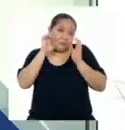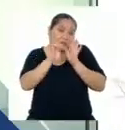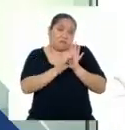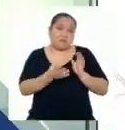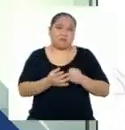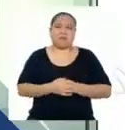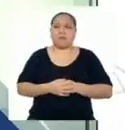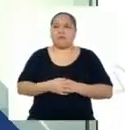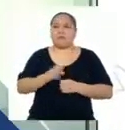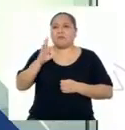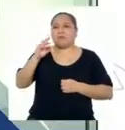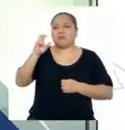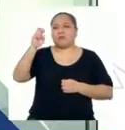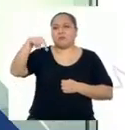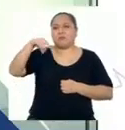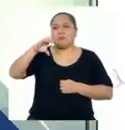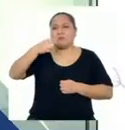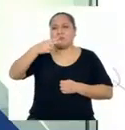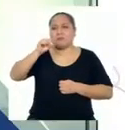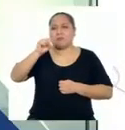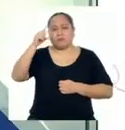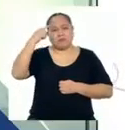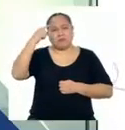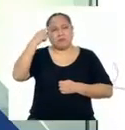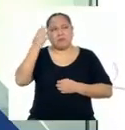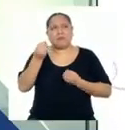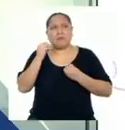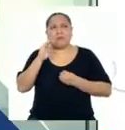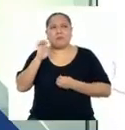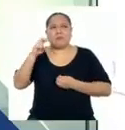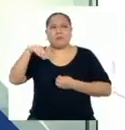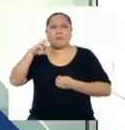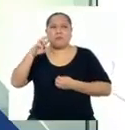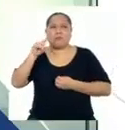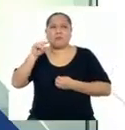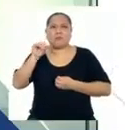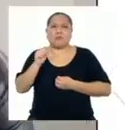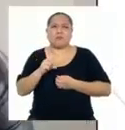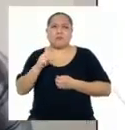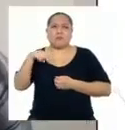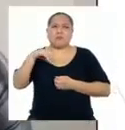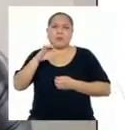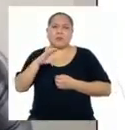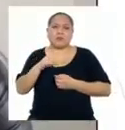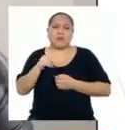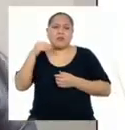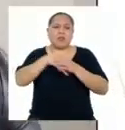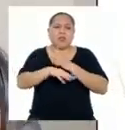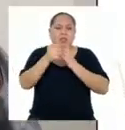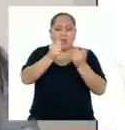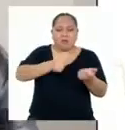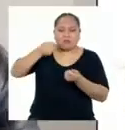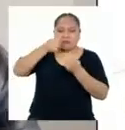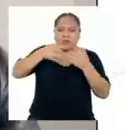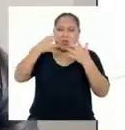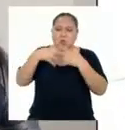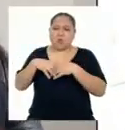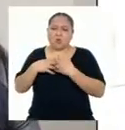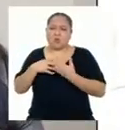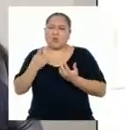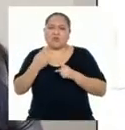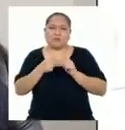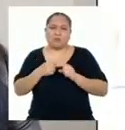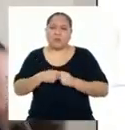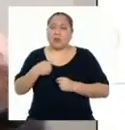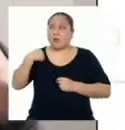¿cómo crees que se aplica la energía nuclear en el campo de la salud, agricultura o industria? Según lo he podido ver, la planta